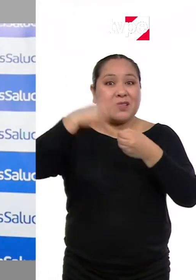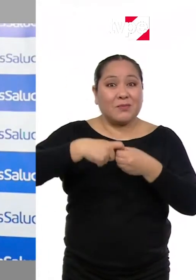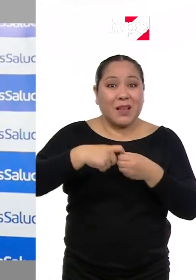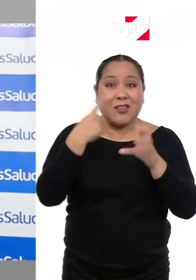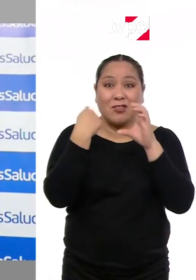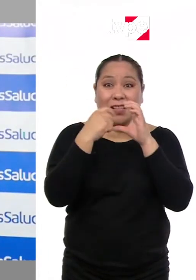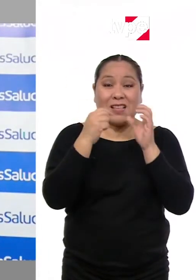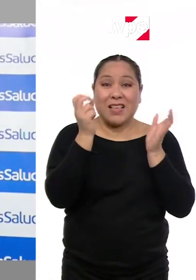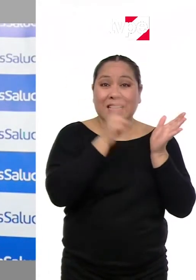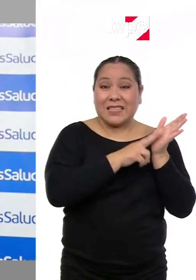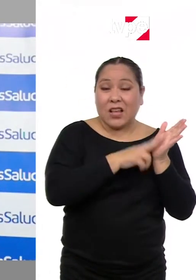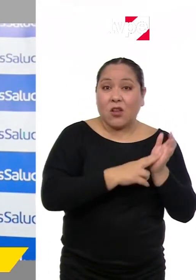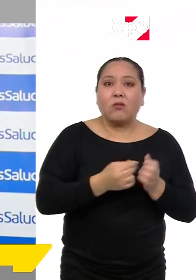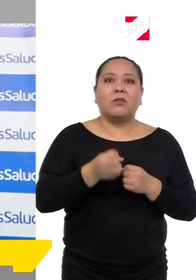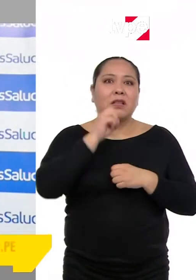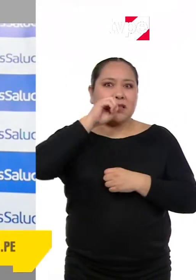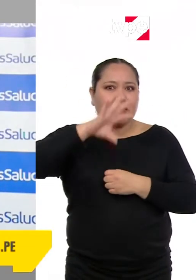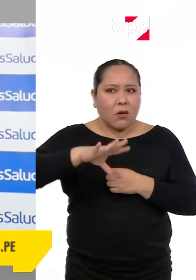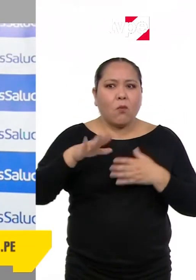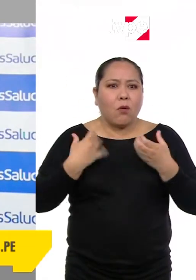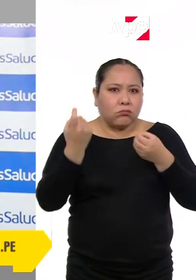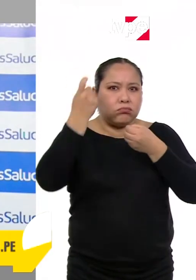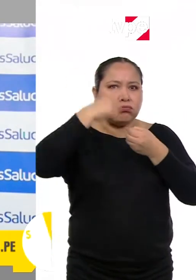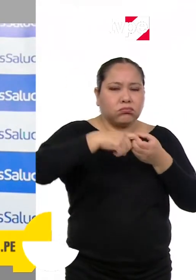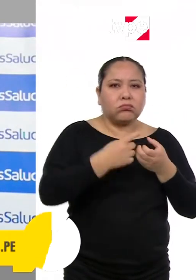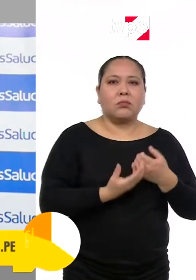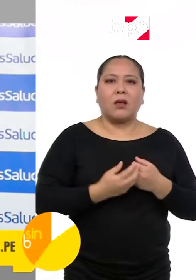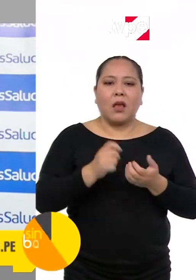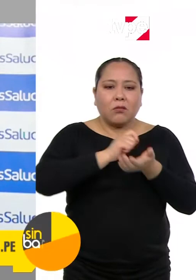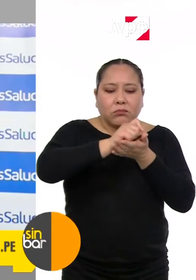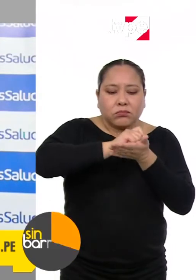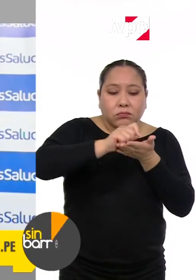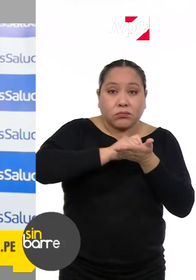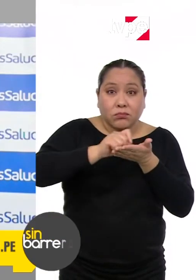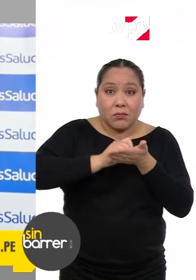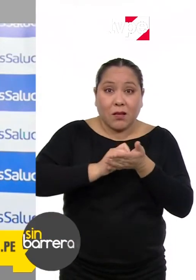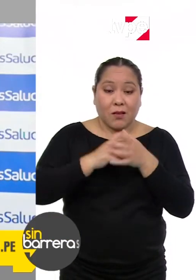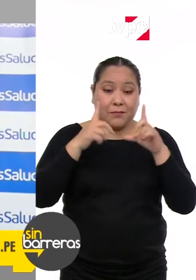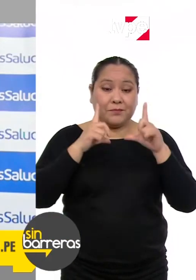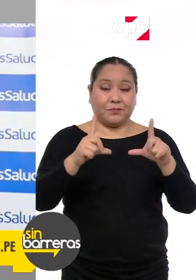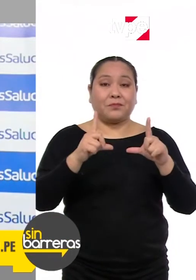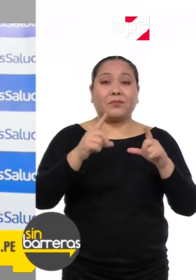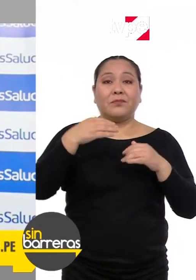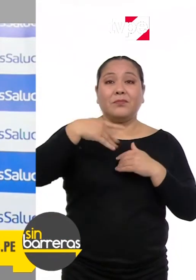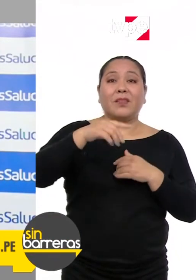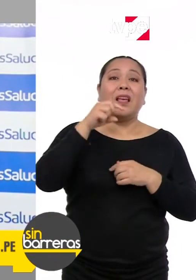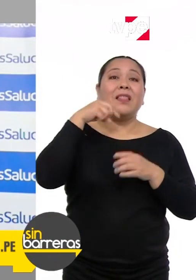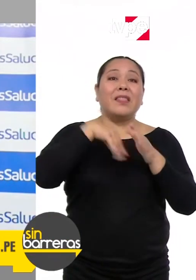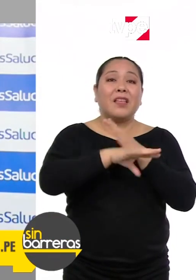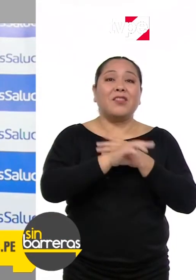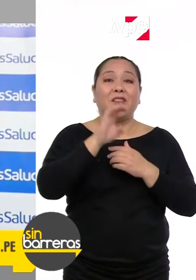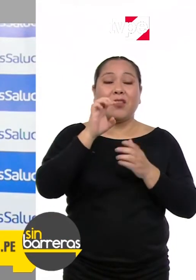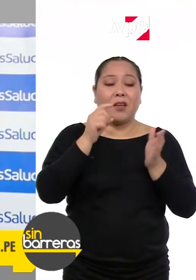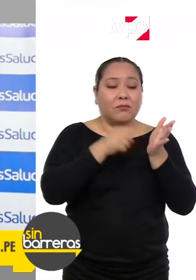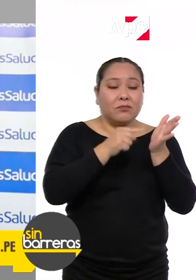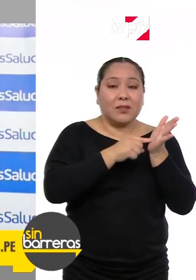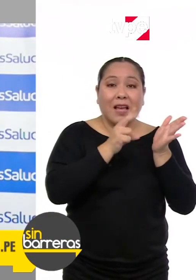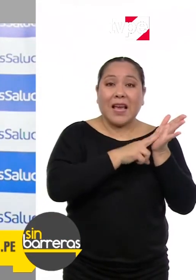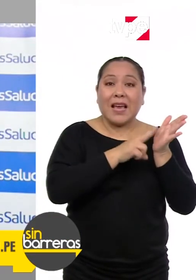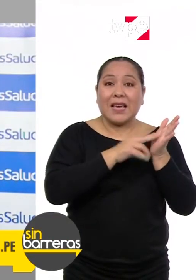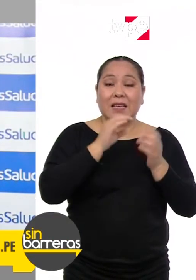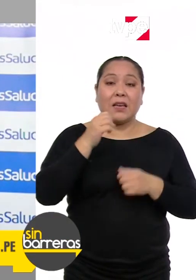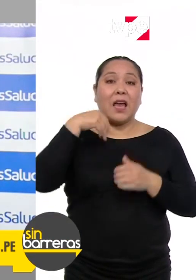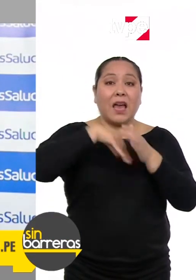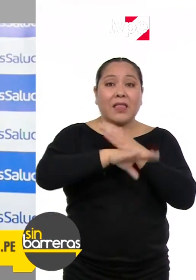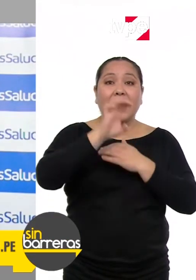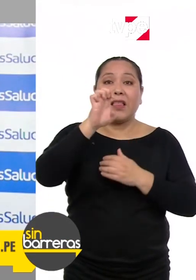talleres de salud, les diremos que pueden inscribirse a través de un formulario que tenemos publicado en la página de salud. Ustedes ingresan